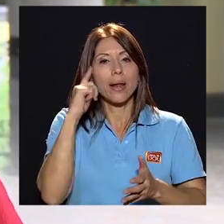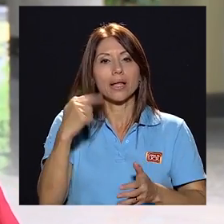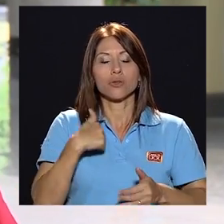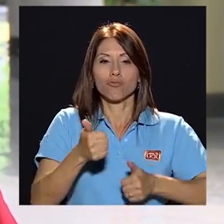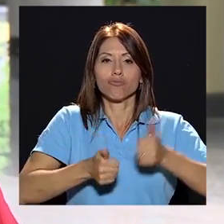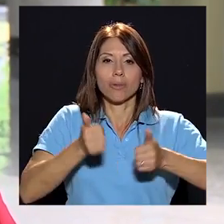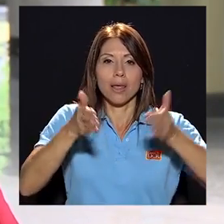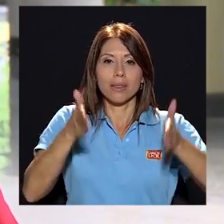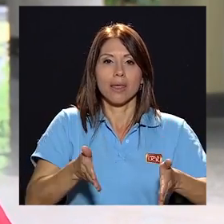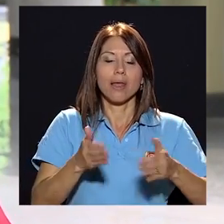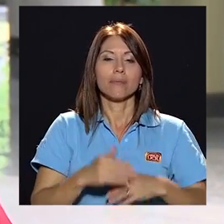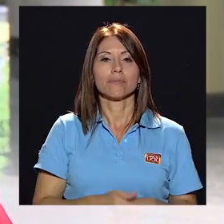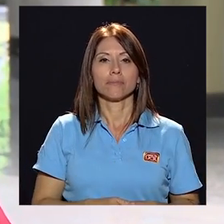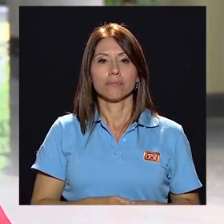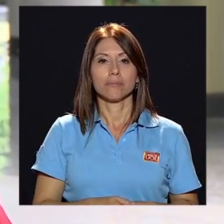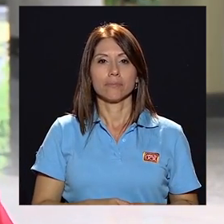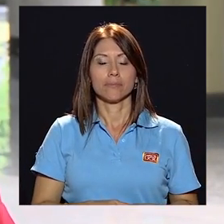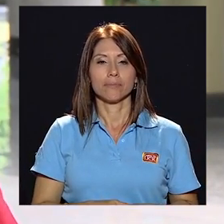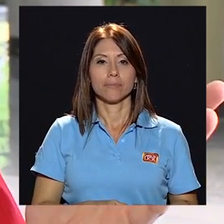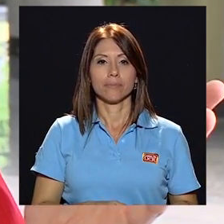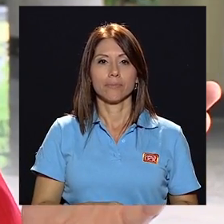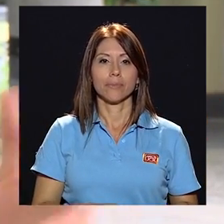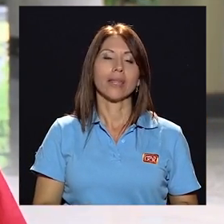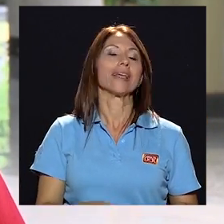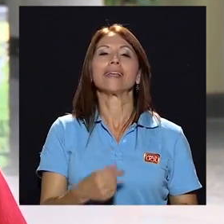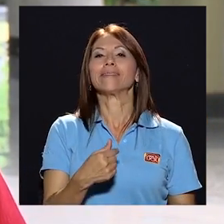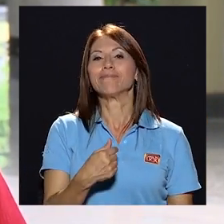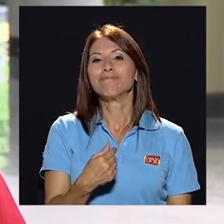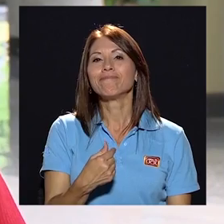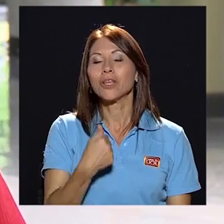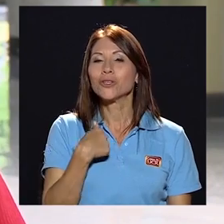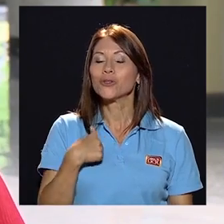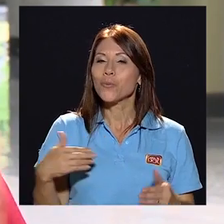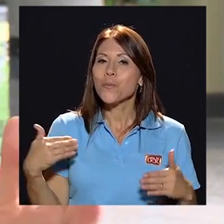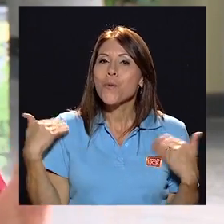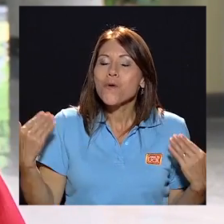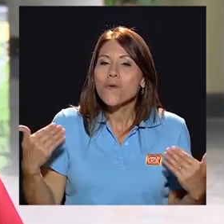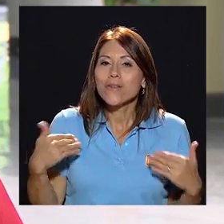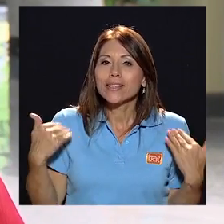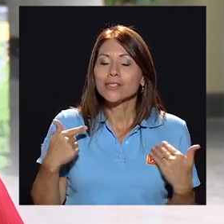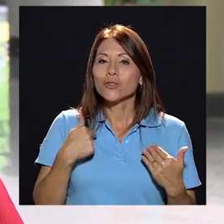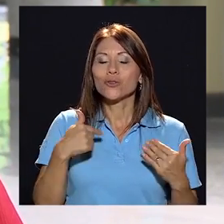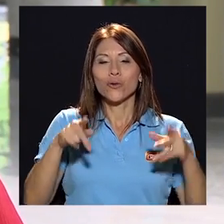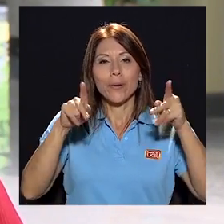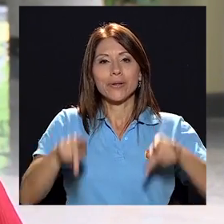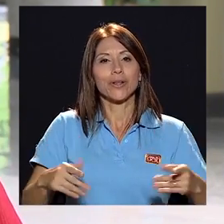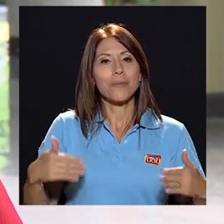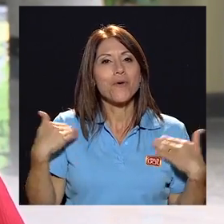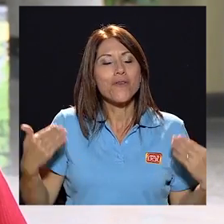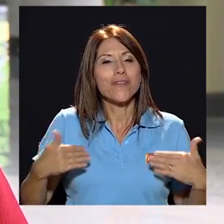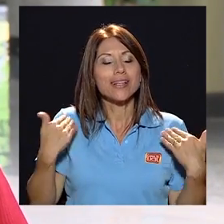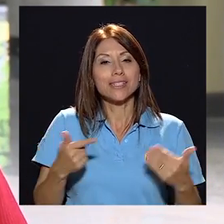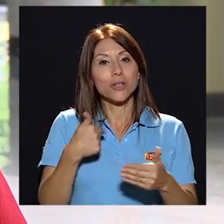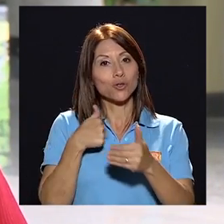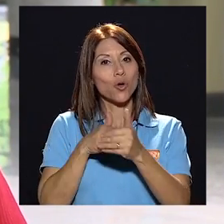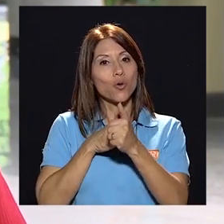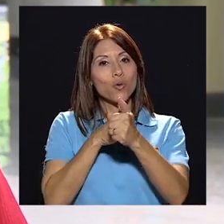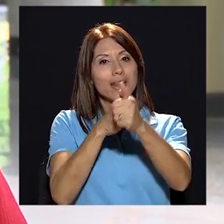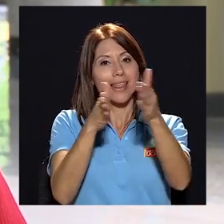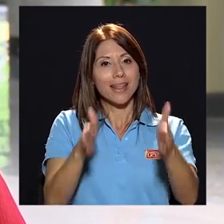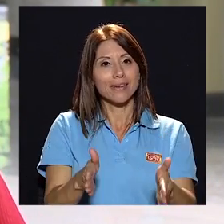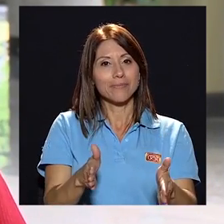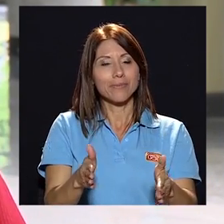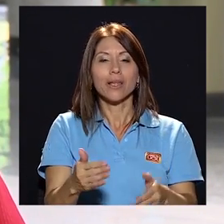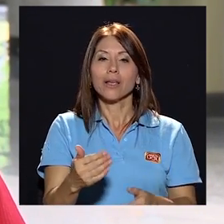impulsa a postularme en este cargo soy muy feliz soy una persona muy feliz soy un